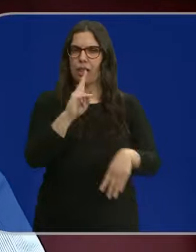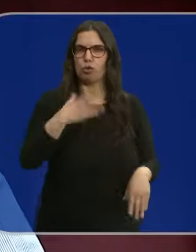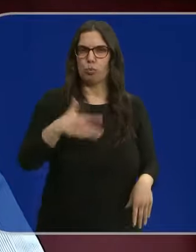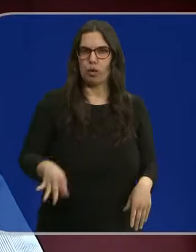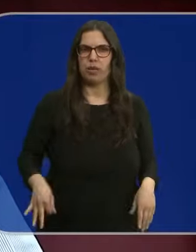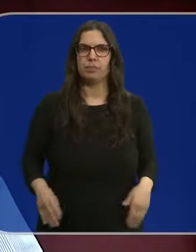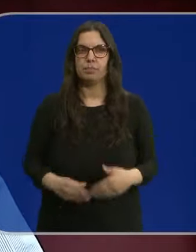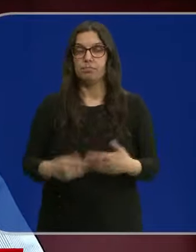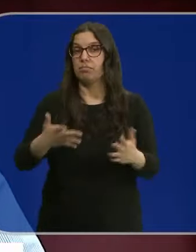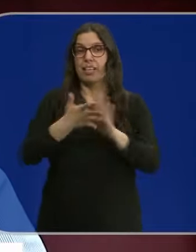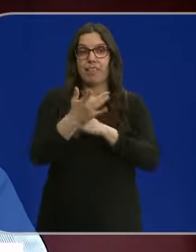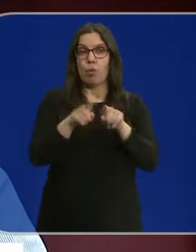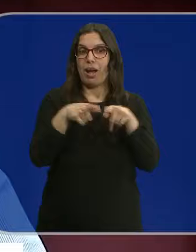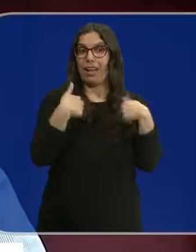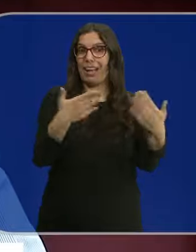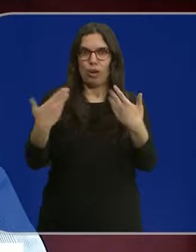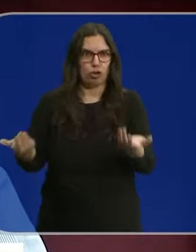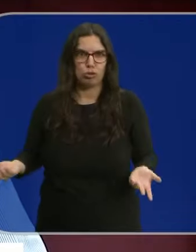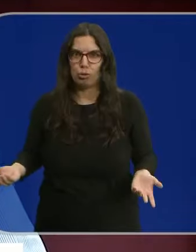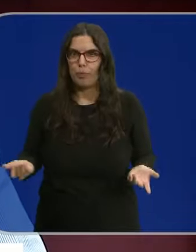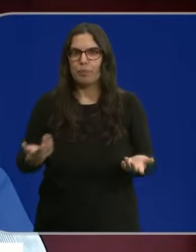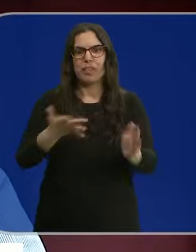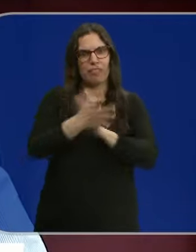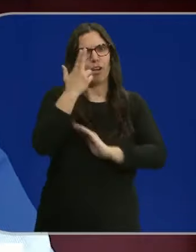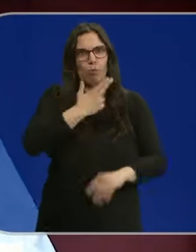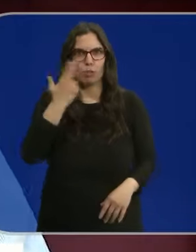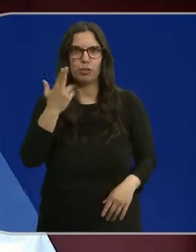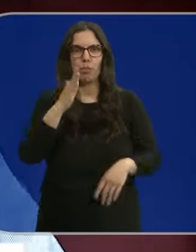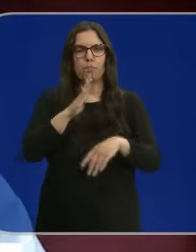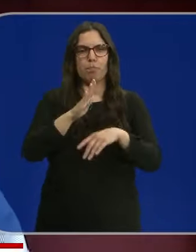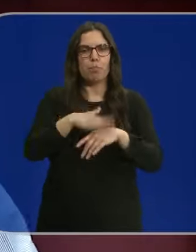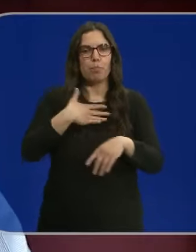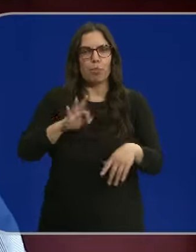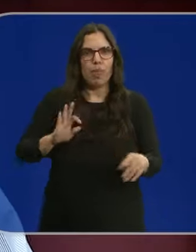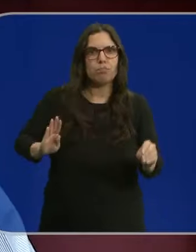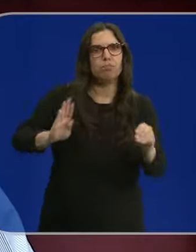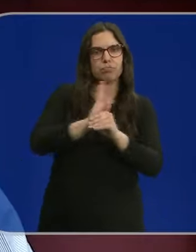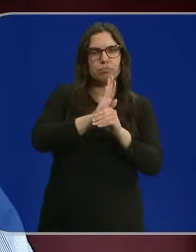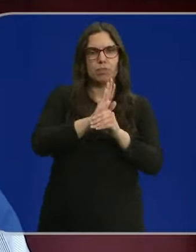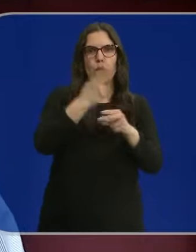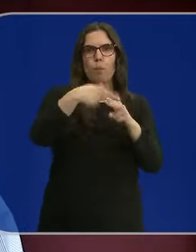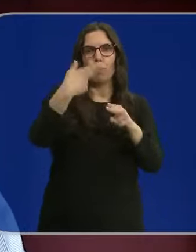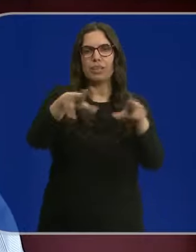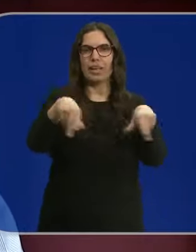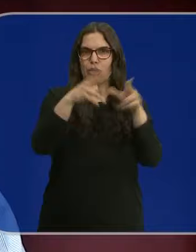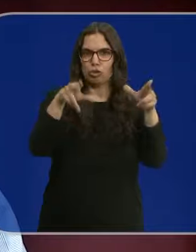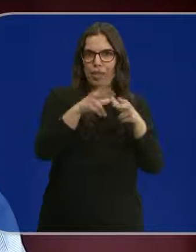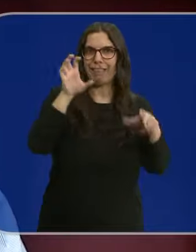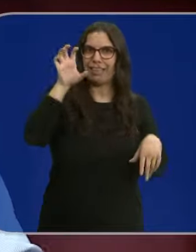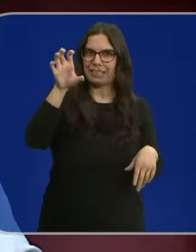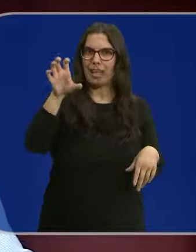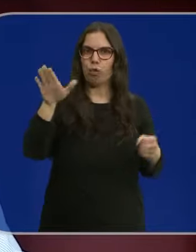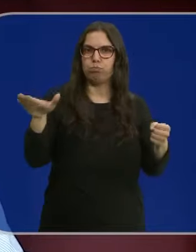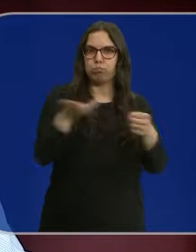Un instrumento de generosidad, un instrumento de compromiso para poder financiar la política social del